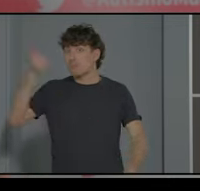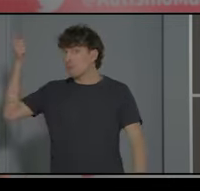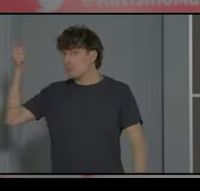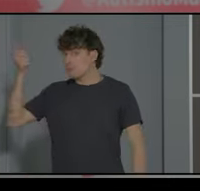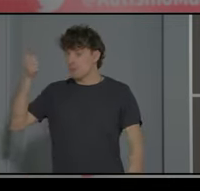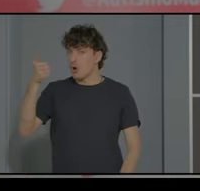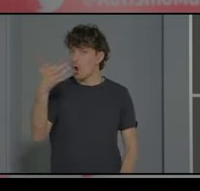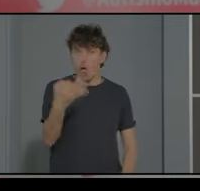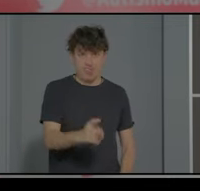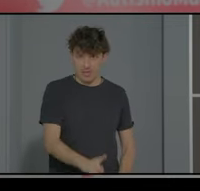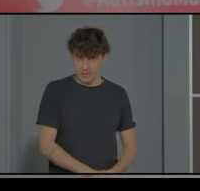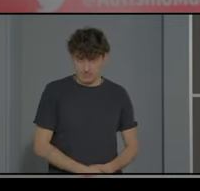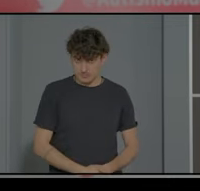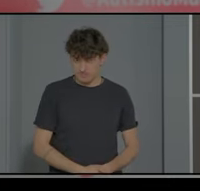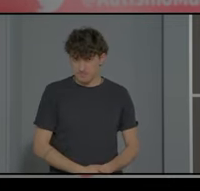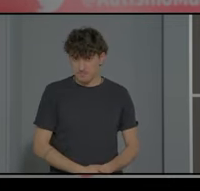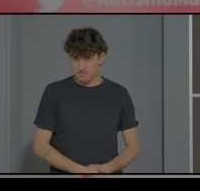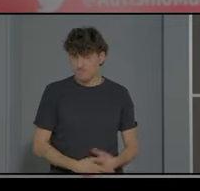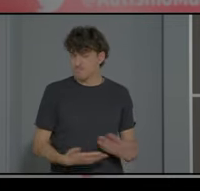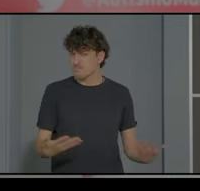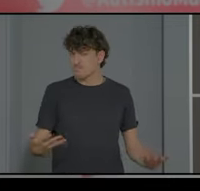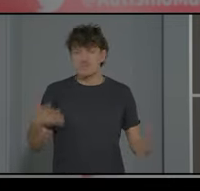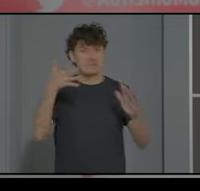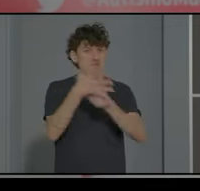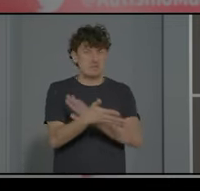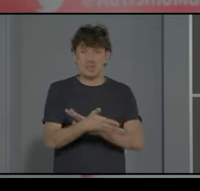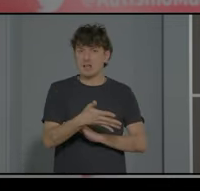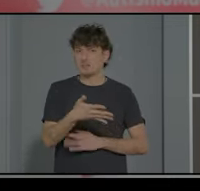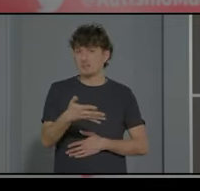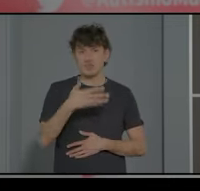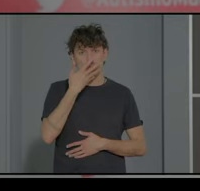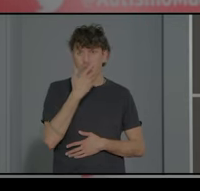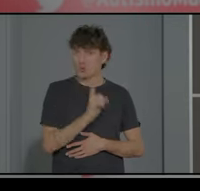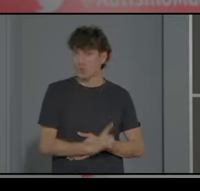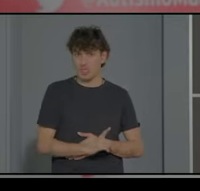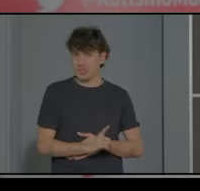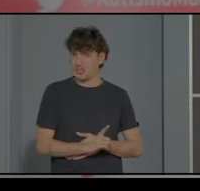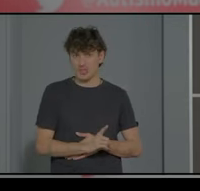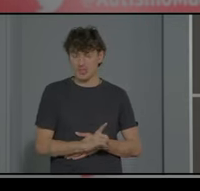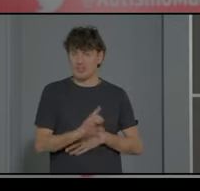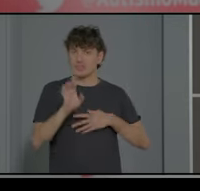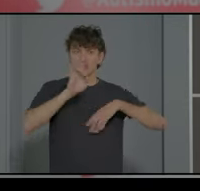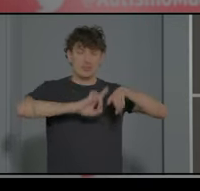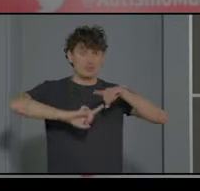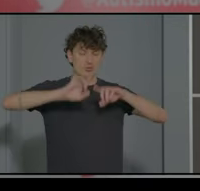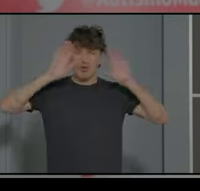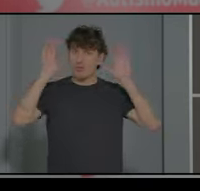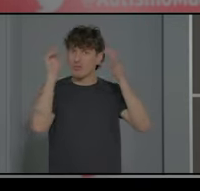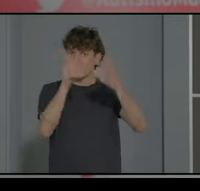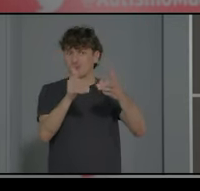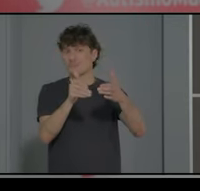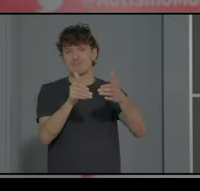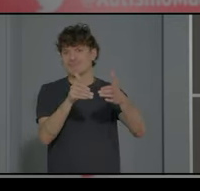Este razonamiento solo aduce un desconocimiento profundo de lo que es un trastorno generalizado del desarrollo, un trastorno del espectro del autismo.